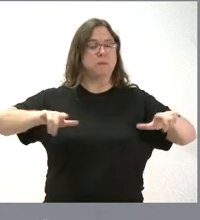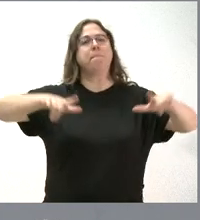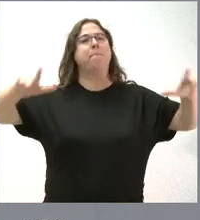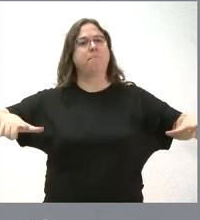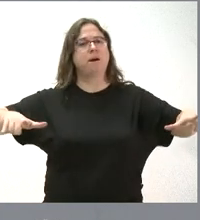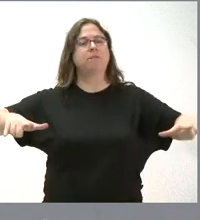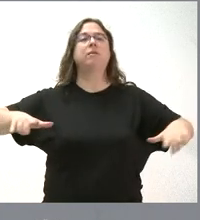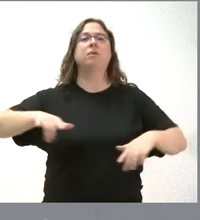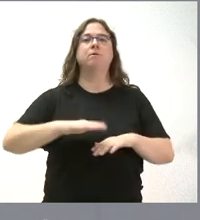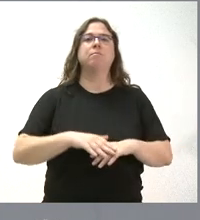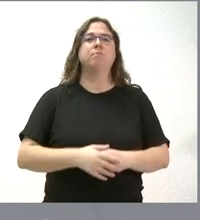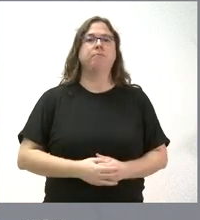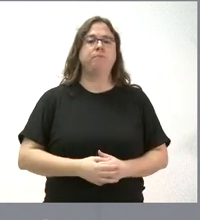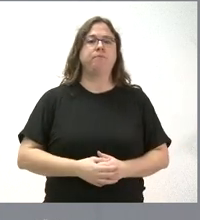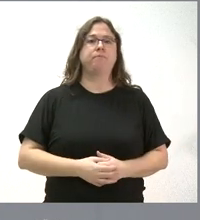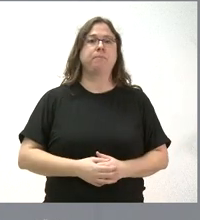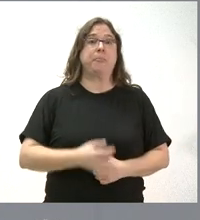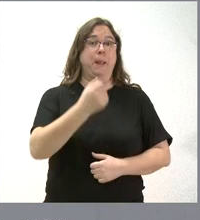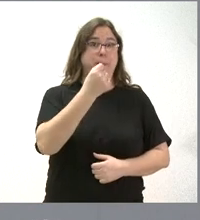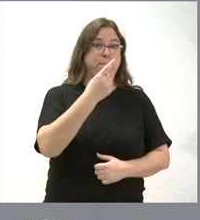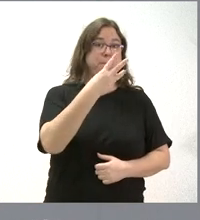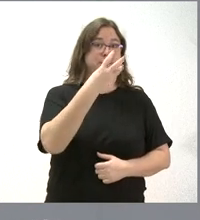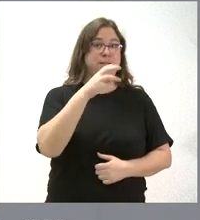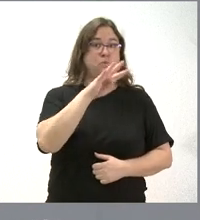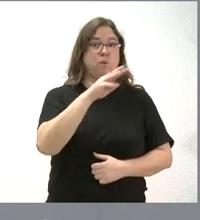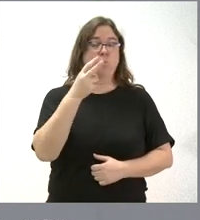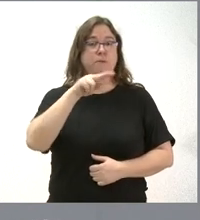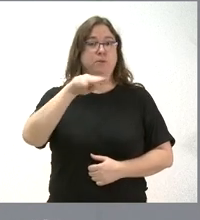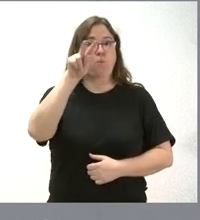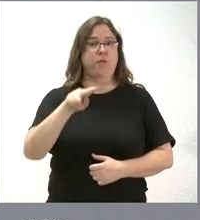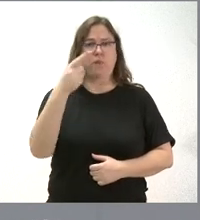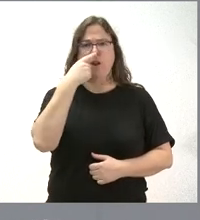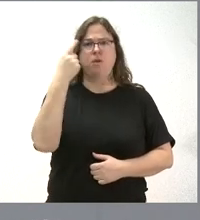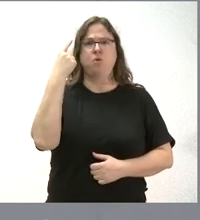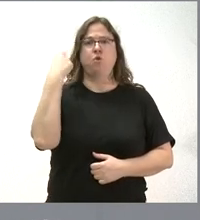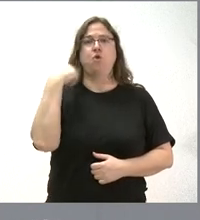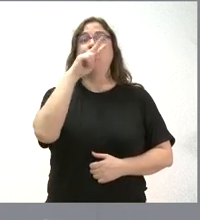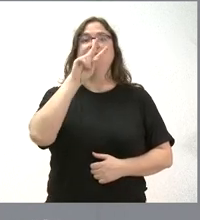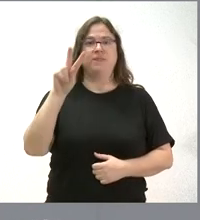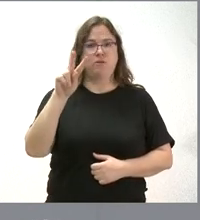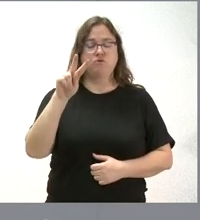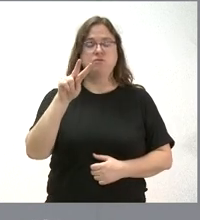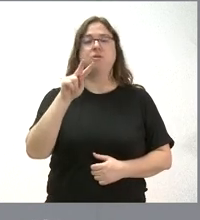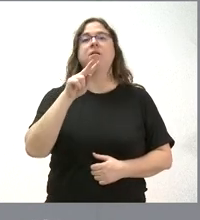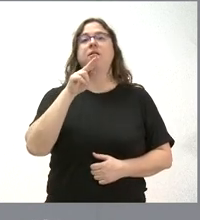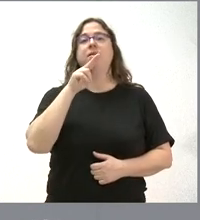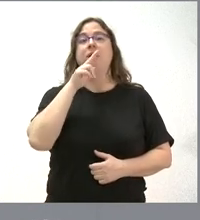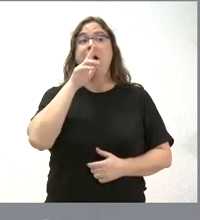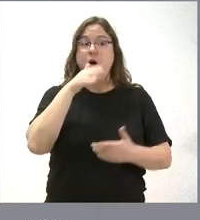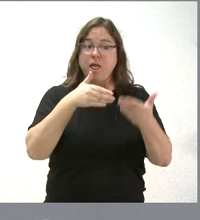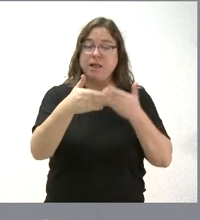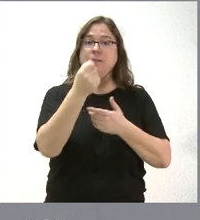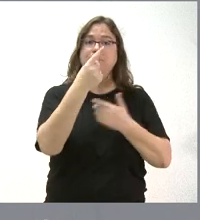pasa de los 1.349 metros cuadrados que teníamos en año 2022 a 1